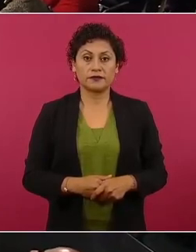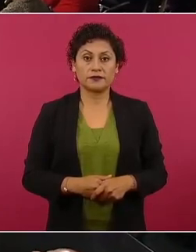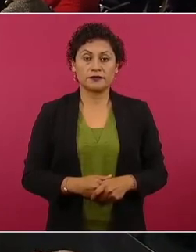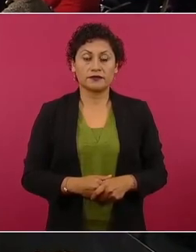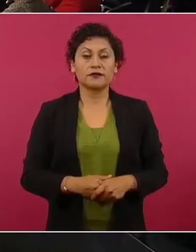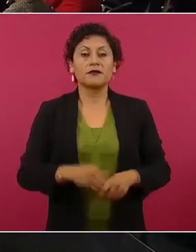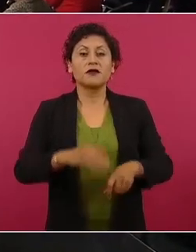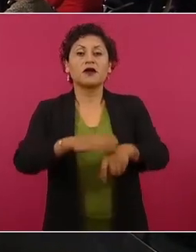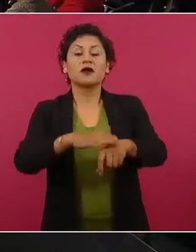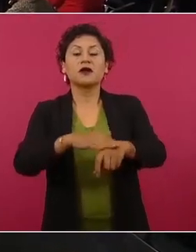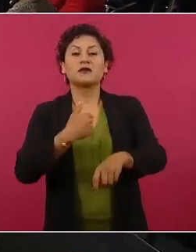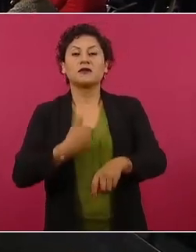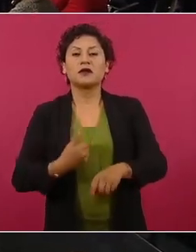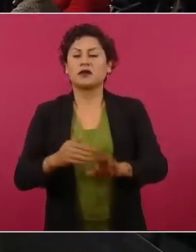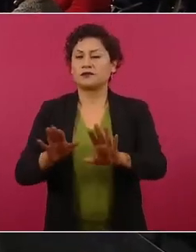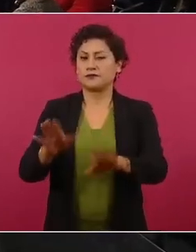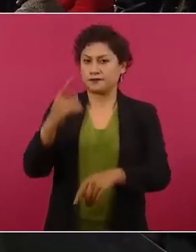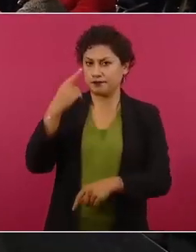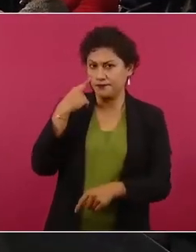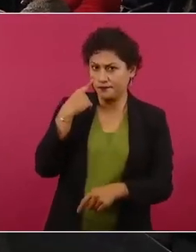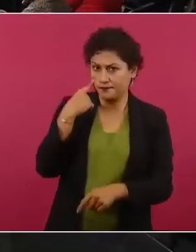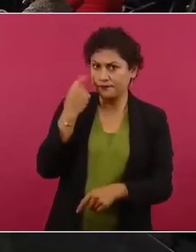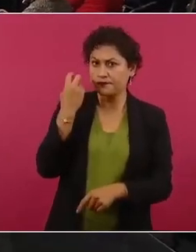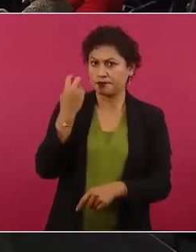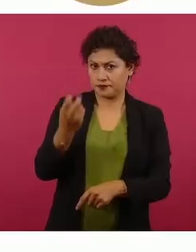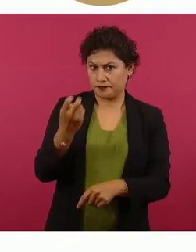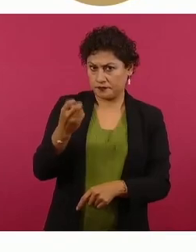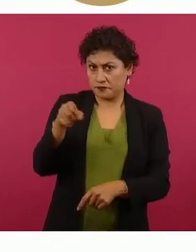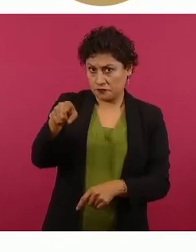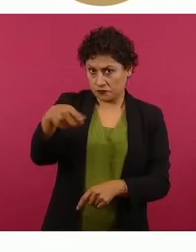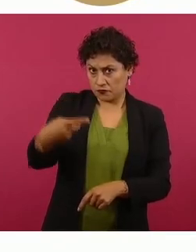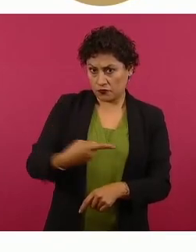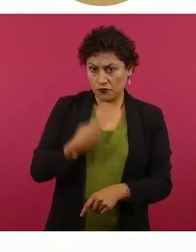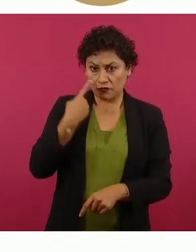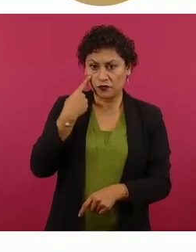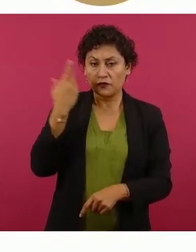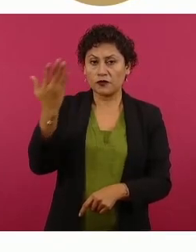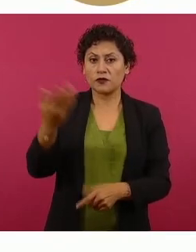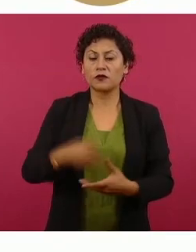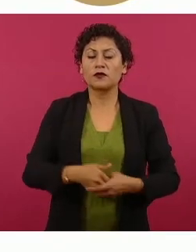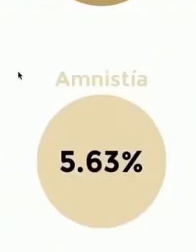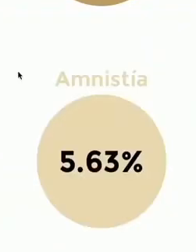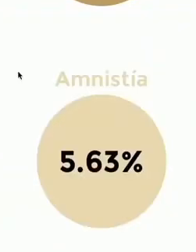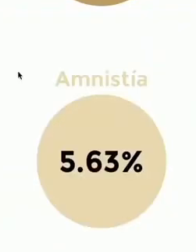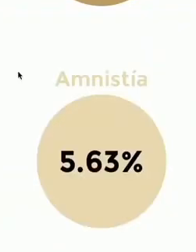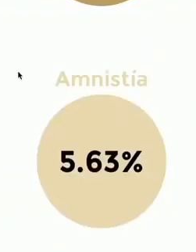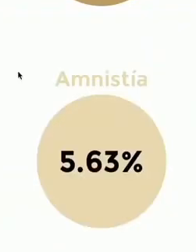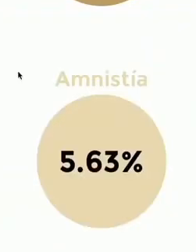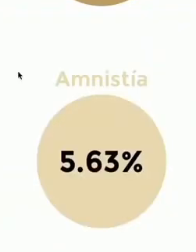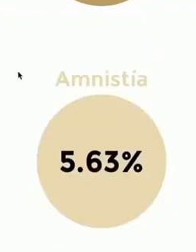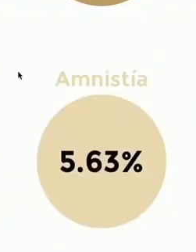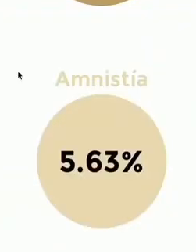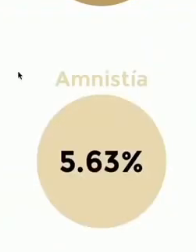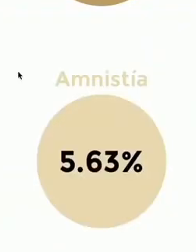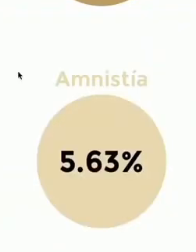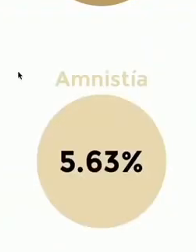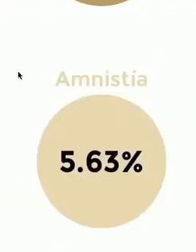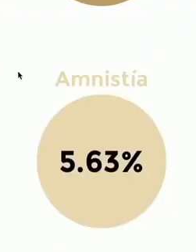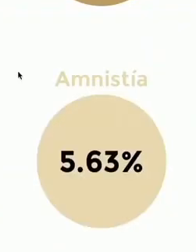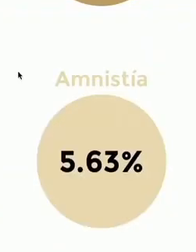Presidente, sí, sí, sí. Entonces, esto por la pregunta, esto lo vamos a seguir haciendo. Lo otro